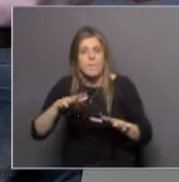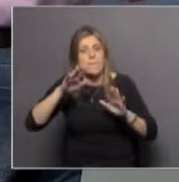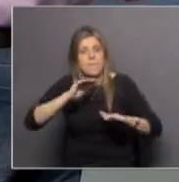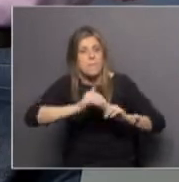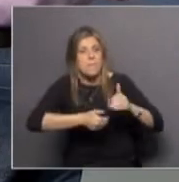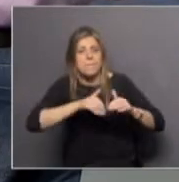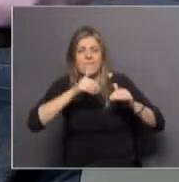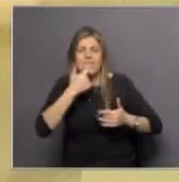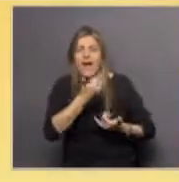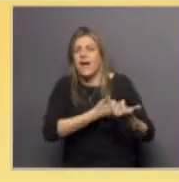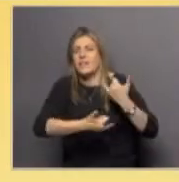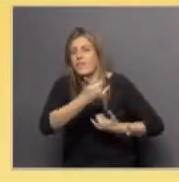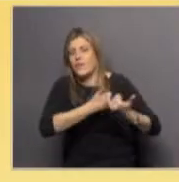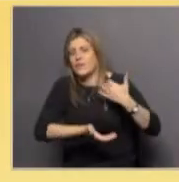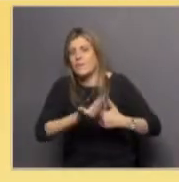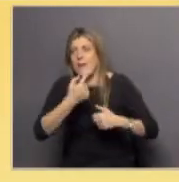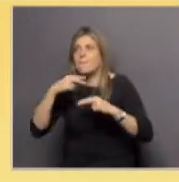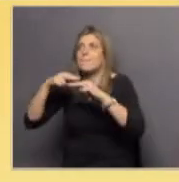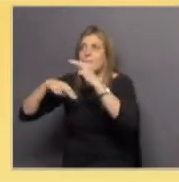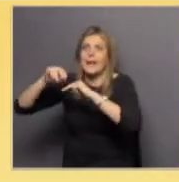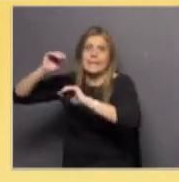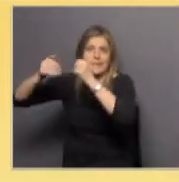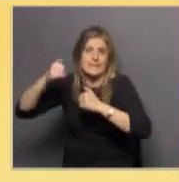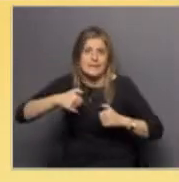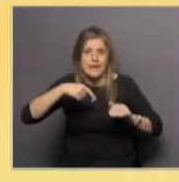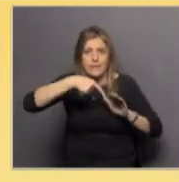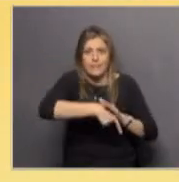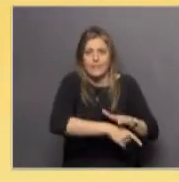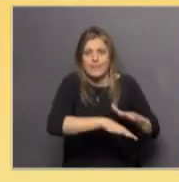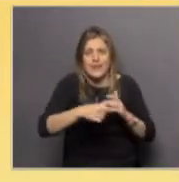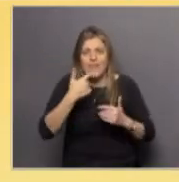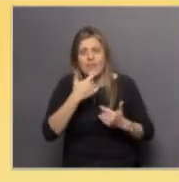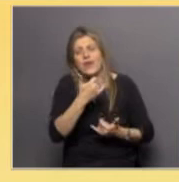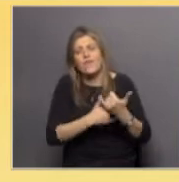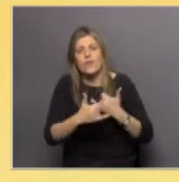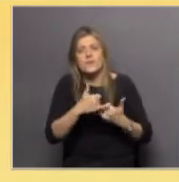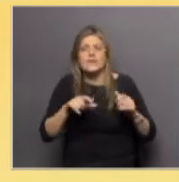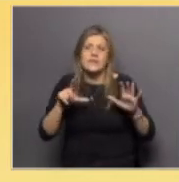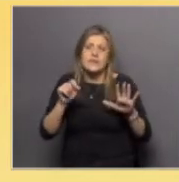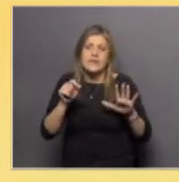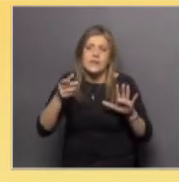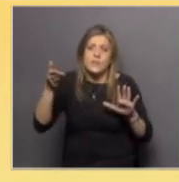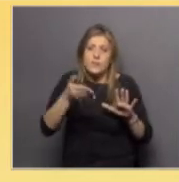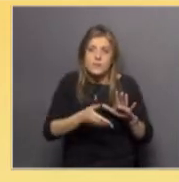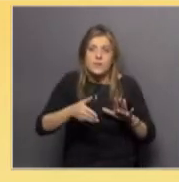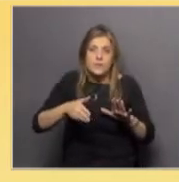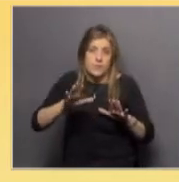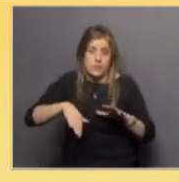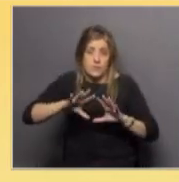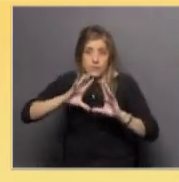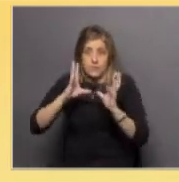y otros de mar profundo. Como ustedes saben, si bien el 70% de la superficie terrestre